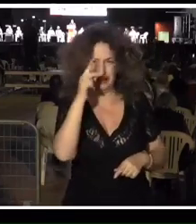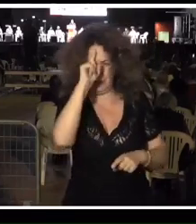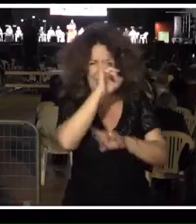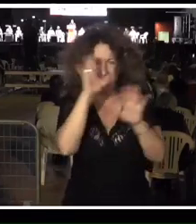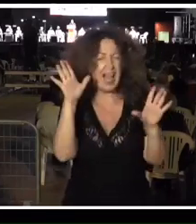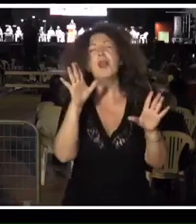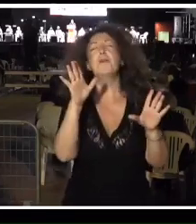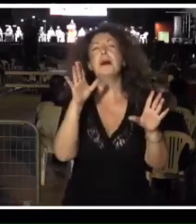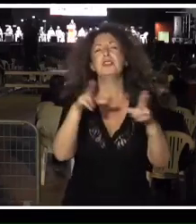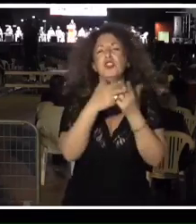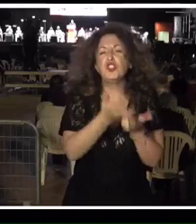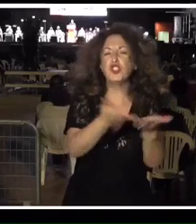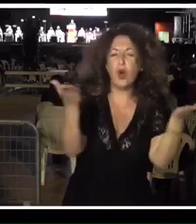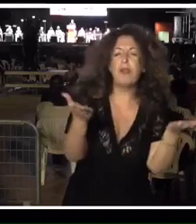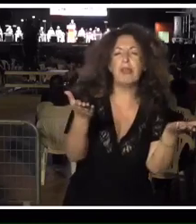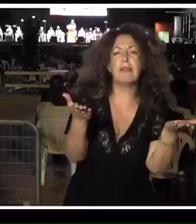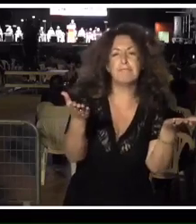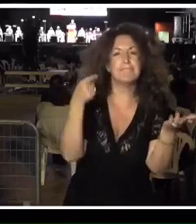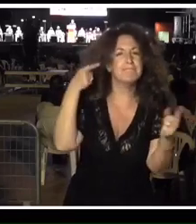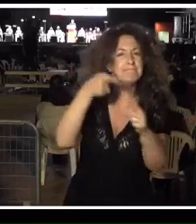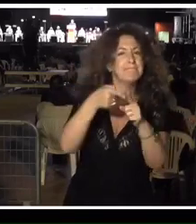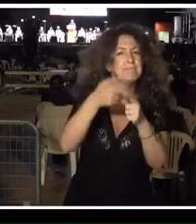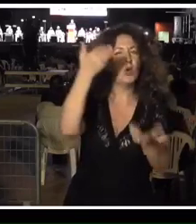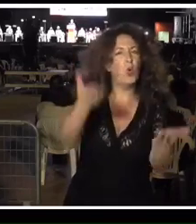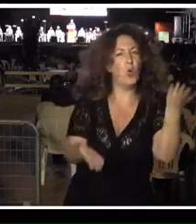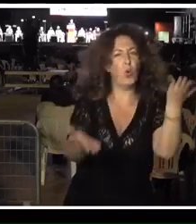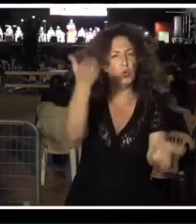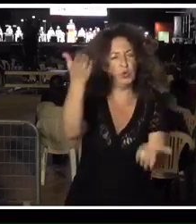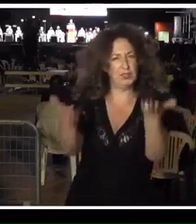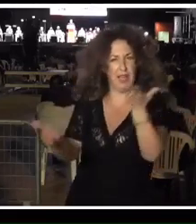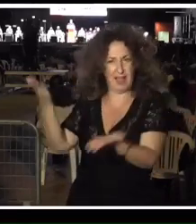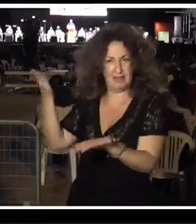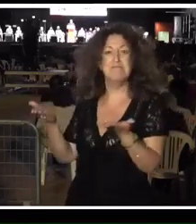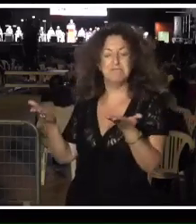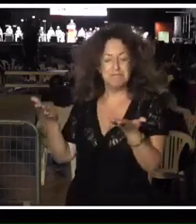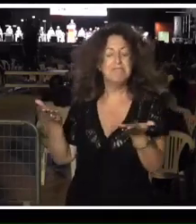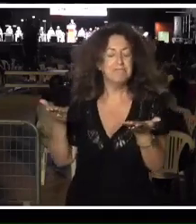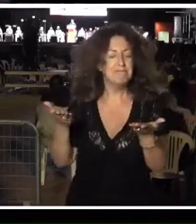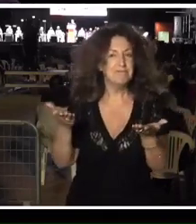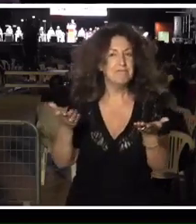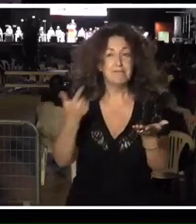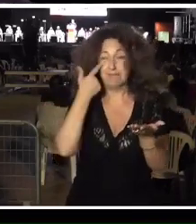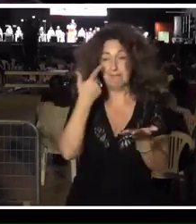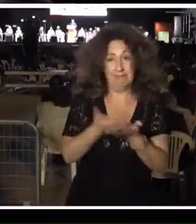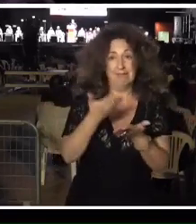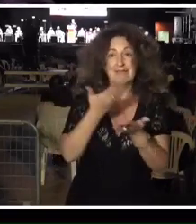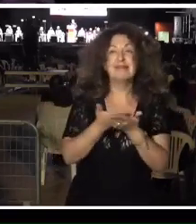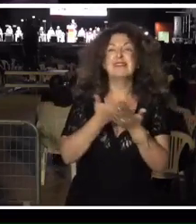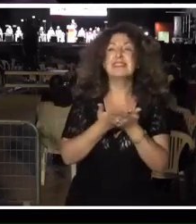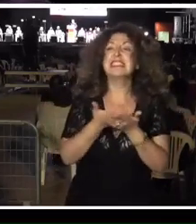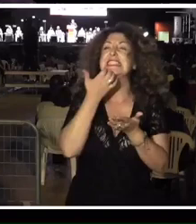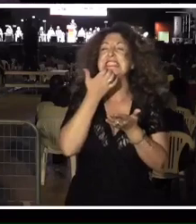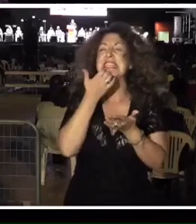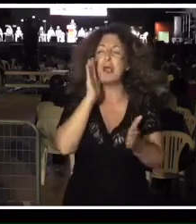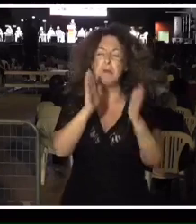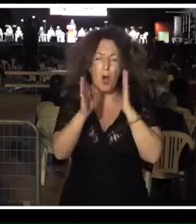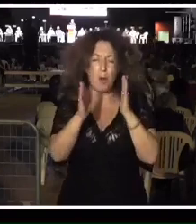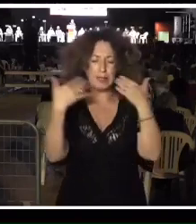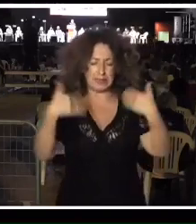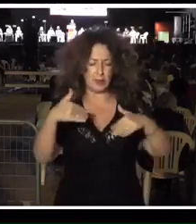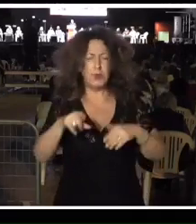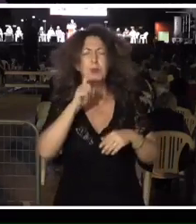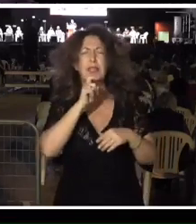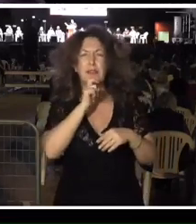una sociedad más justa y en las que desde luego también se reflejaba cuando algunos en momentos de dificultades